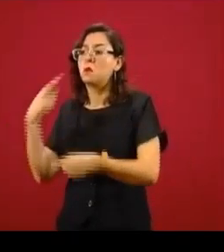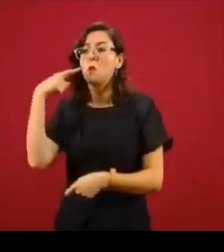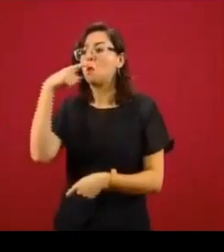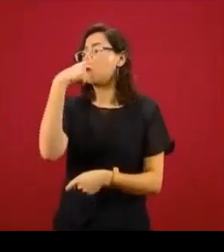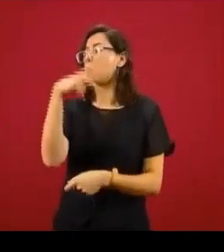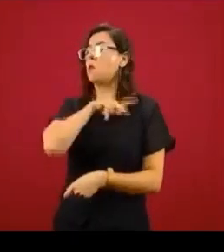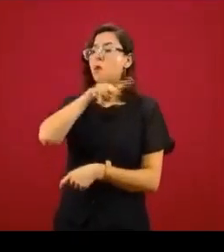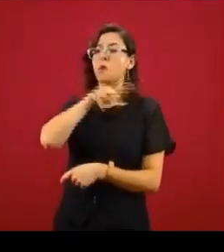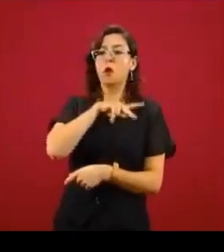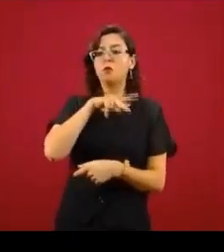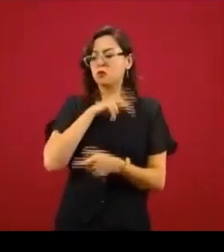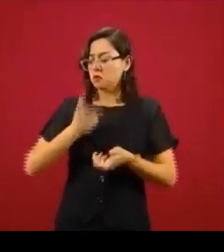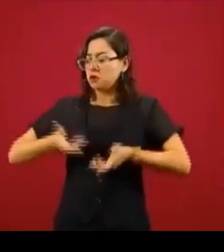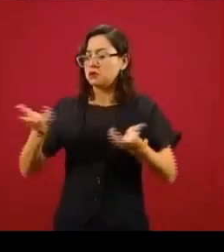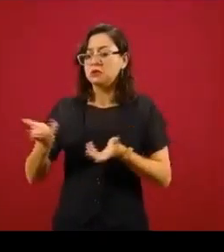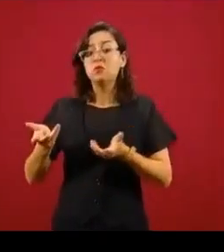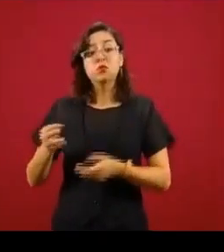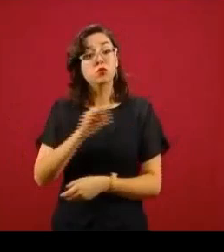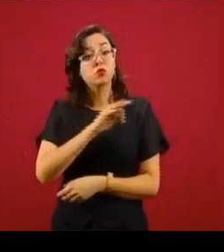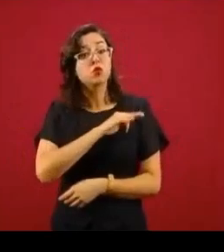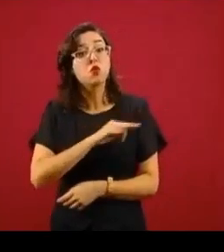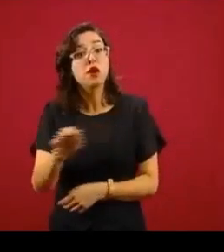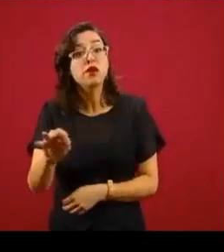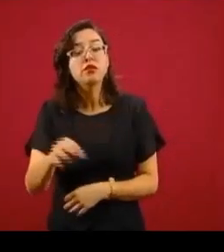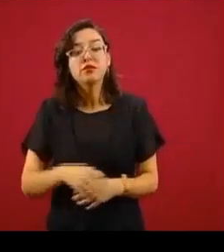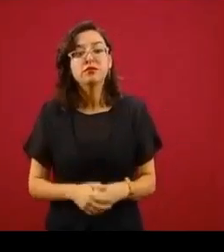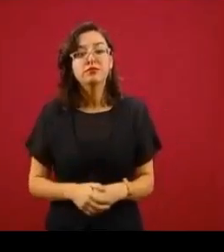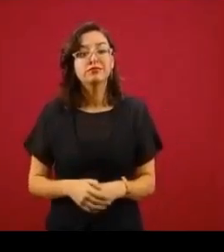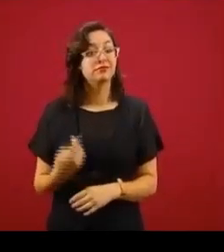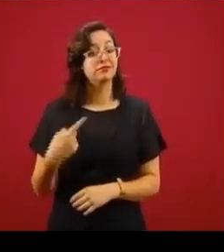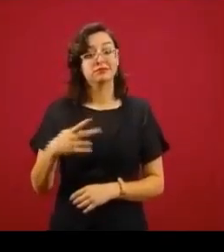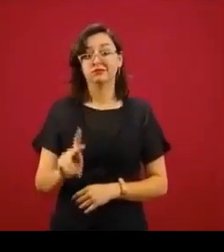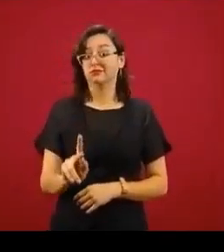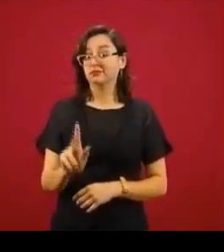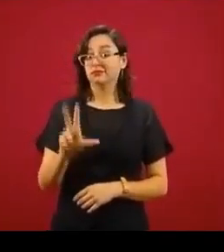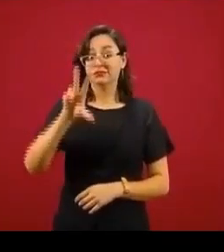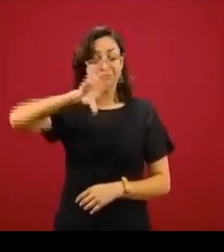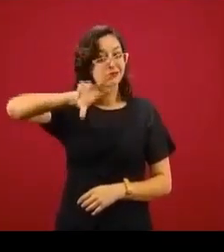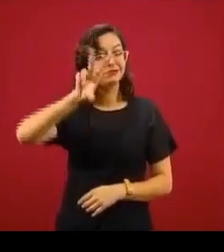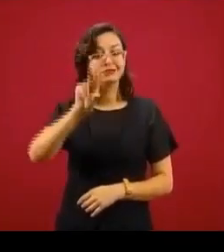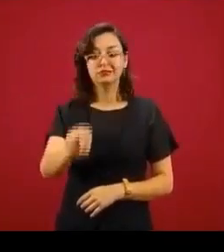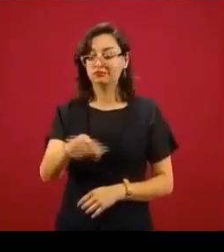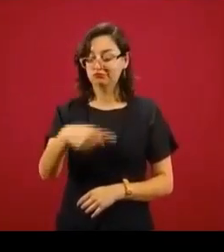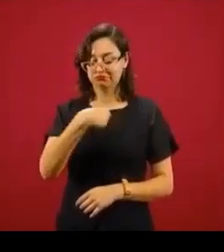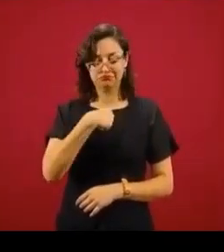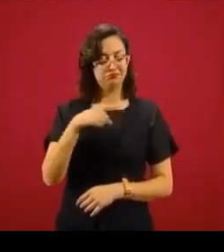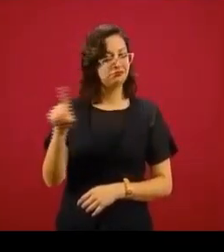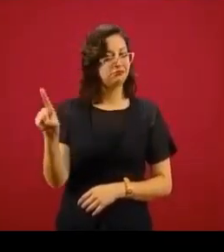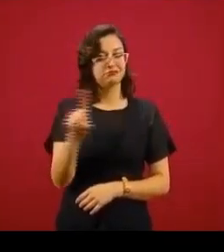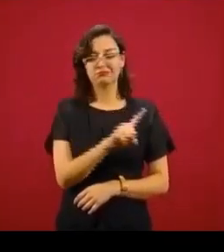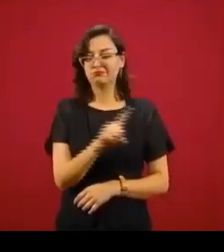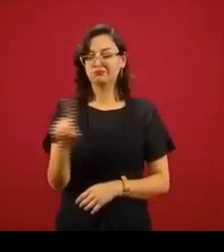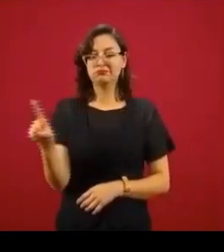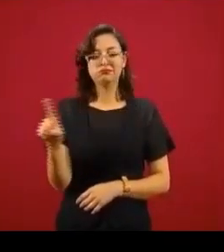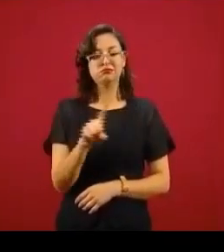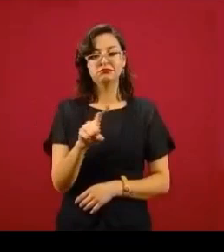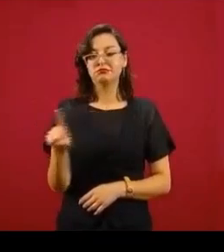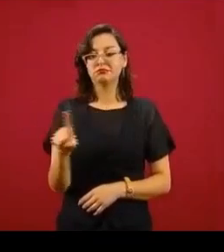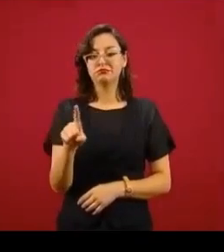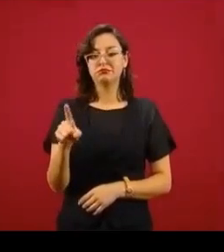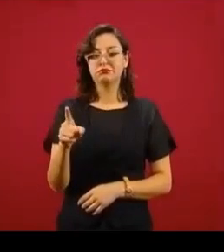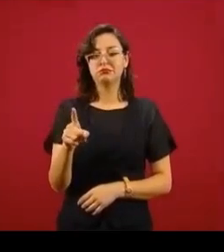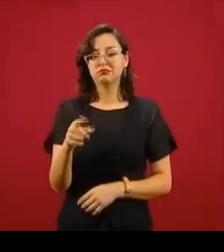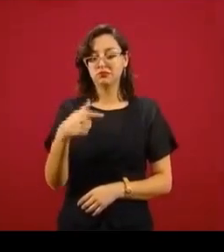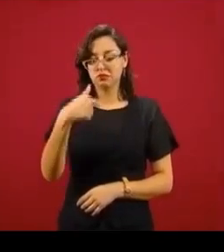pues no lo estoy haciendo así. Por primera vez estoy